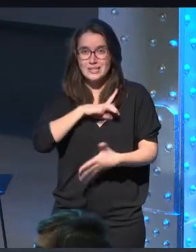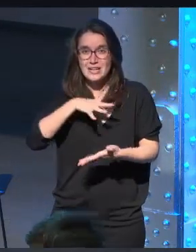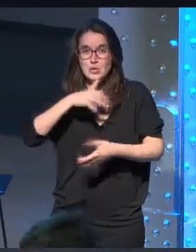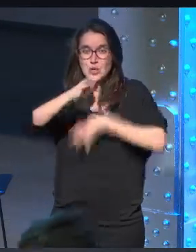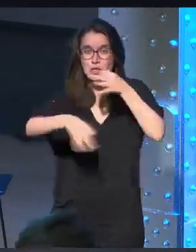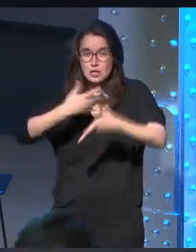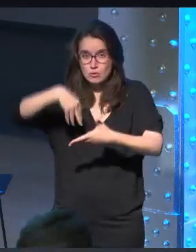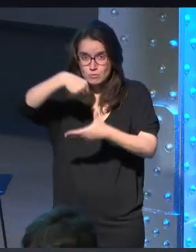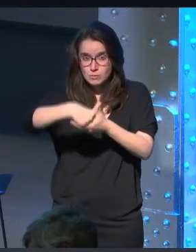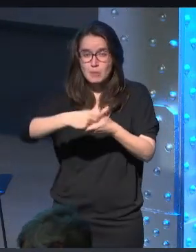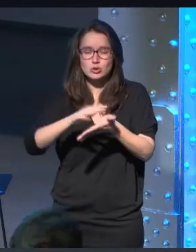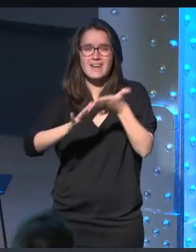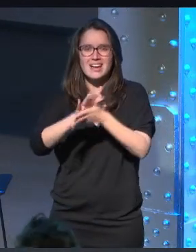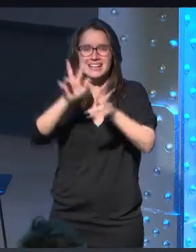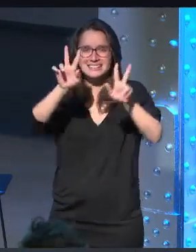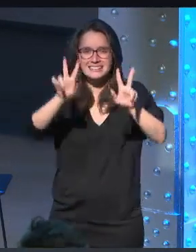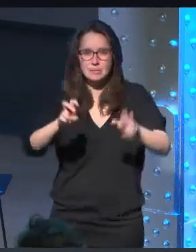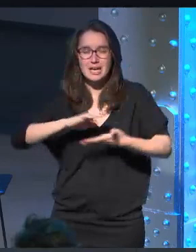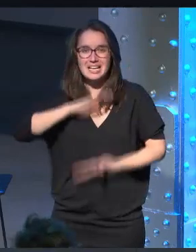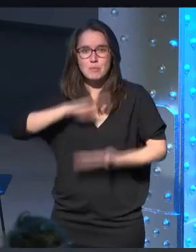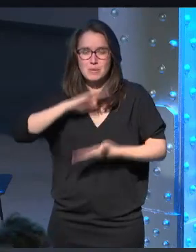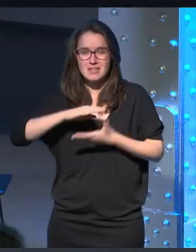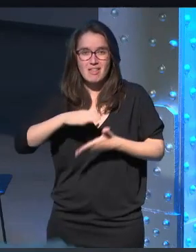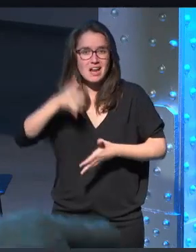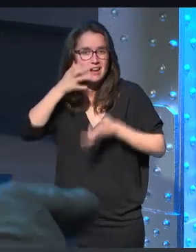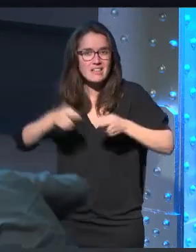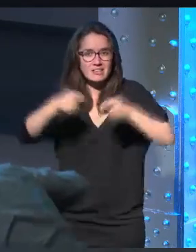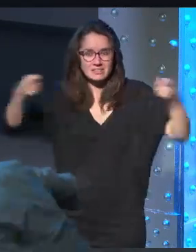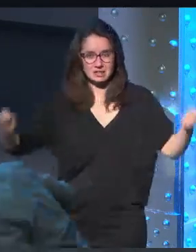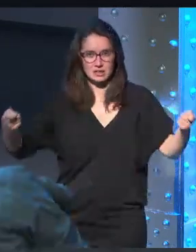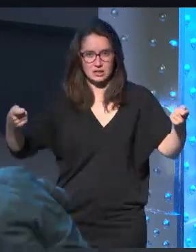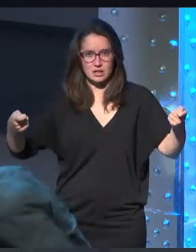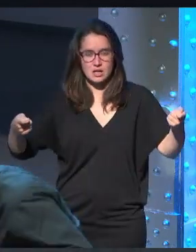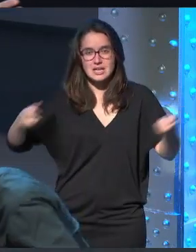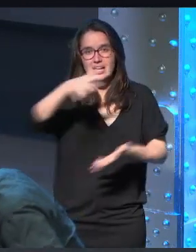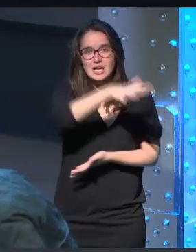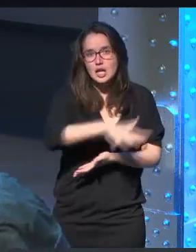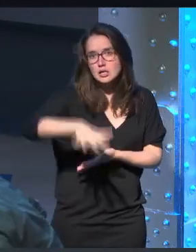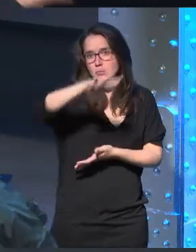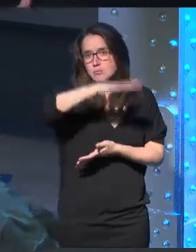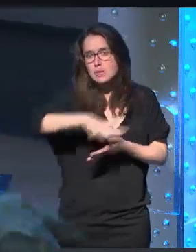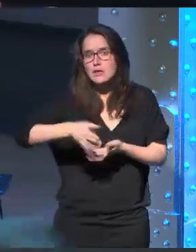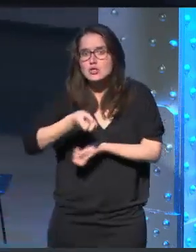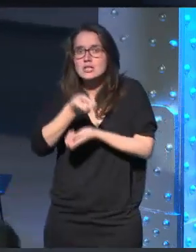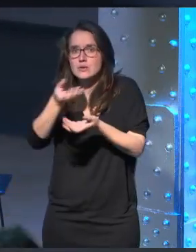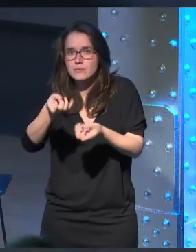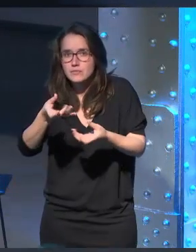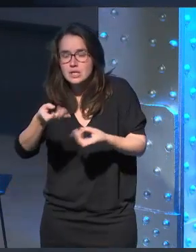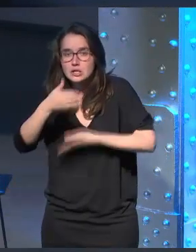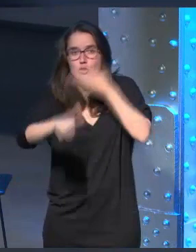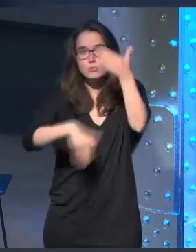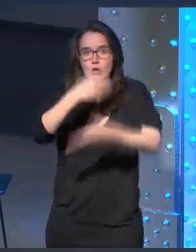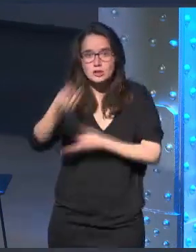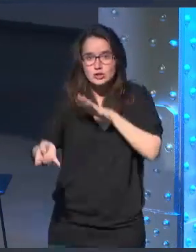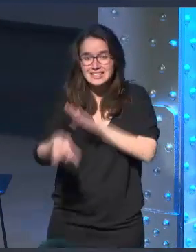de nuestro ciclo vamos a abordar esa capacidad que tiene Realidad Extendida desde los espacios, desde las narrativas, desde los procesos